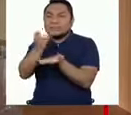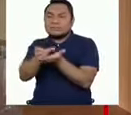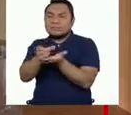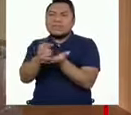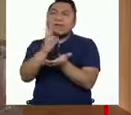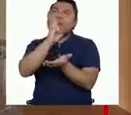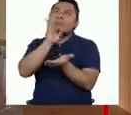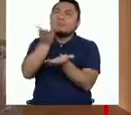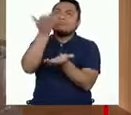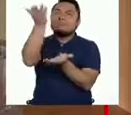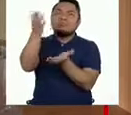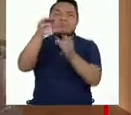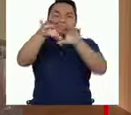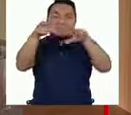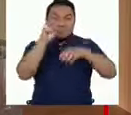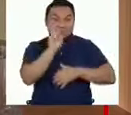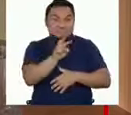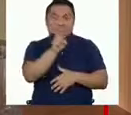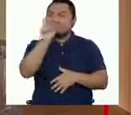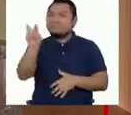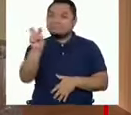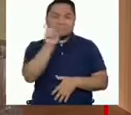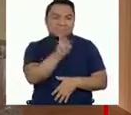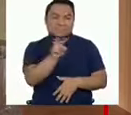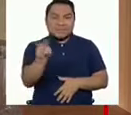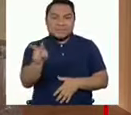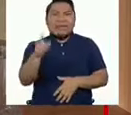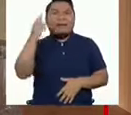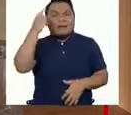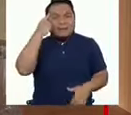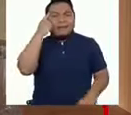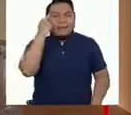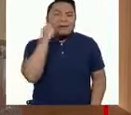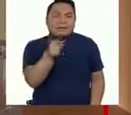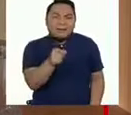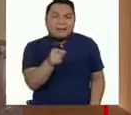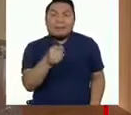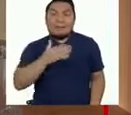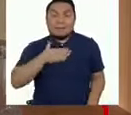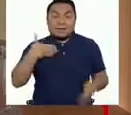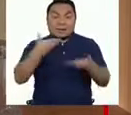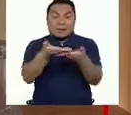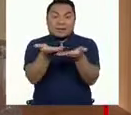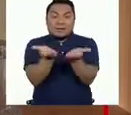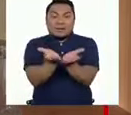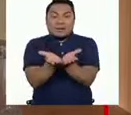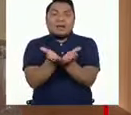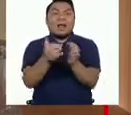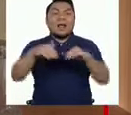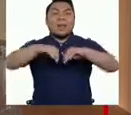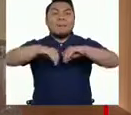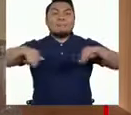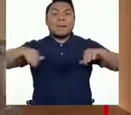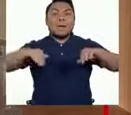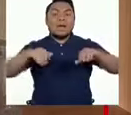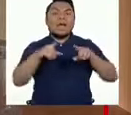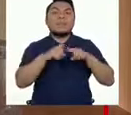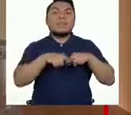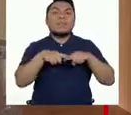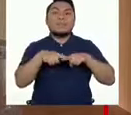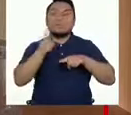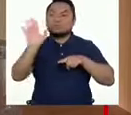Si observamos detenidamente, podemos darnos cuenta que mi vajilla está clasificada según sus